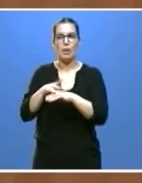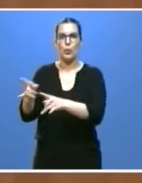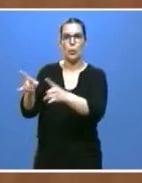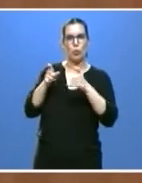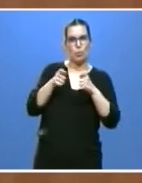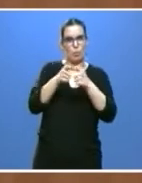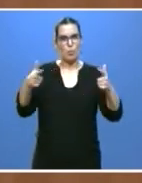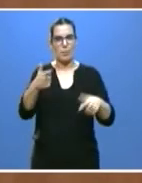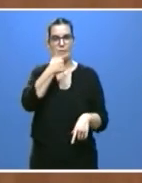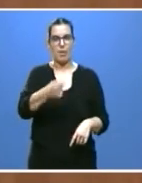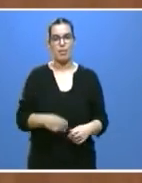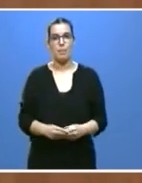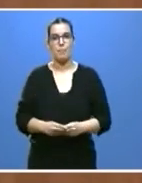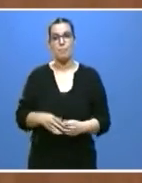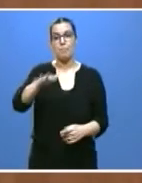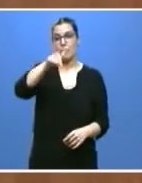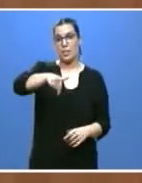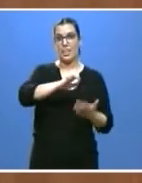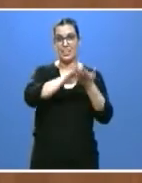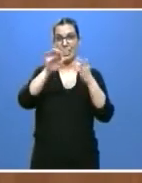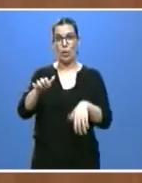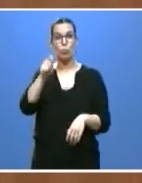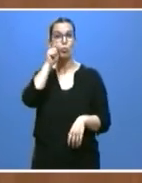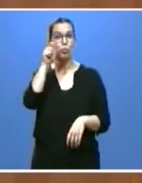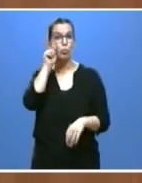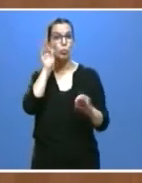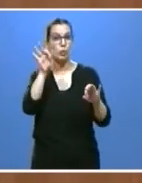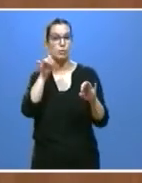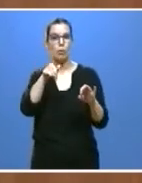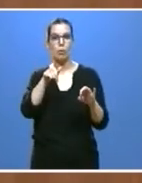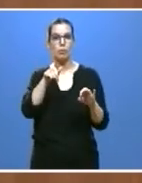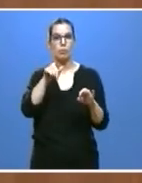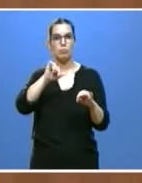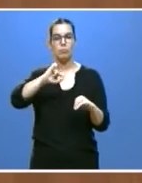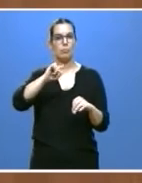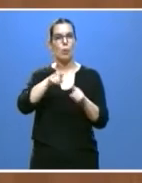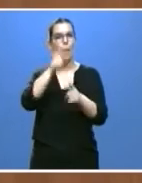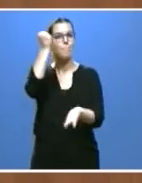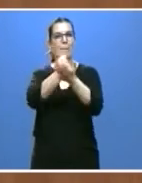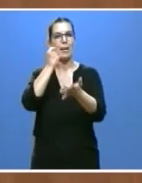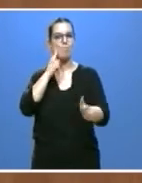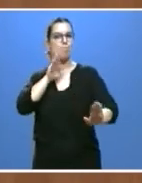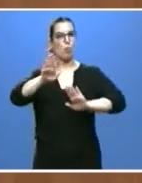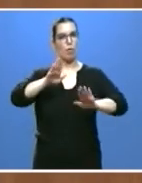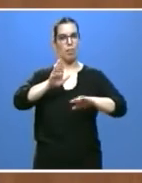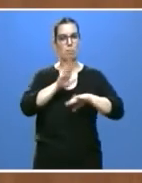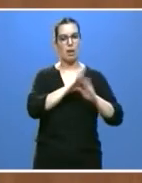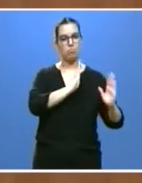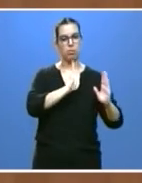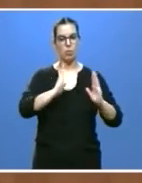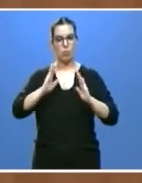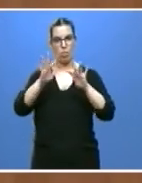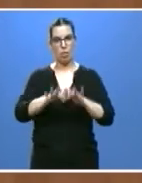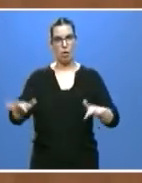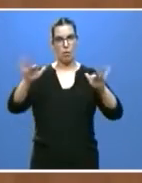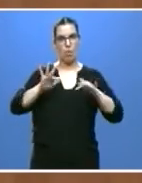Un destino como Castilla y León que tiene la prudencia como criterio en la desescalada ofrece precisamente las mejores